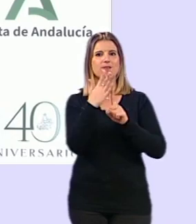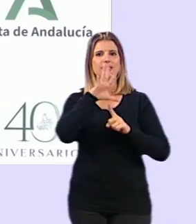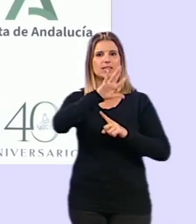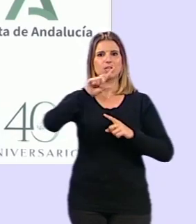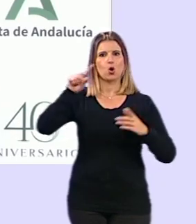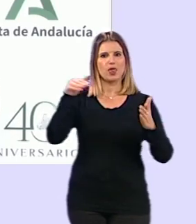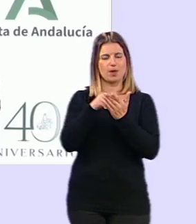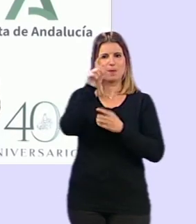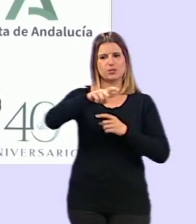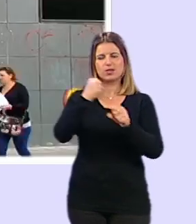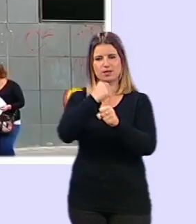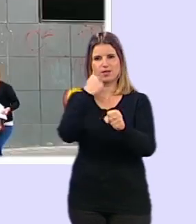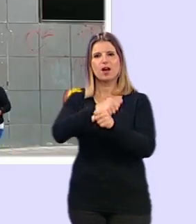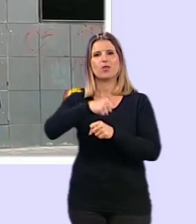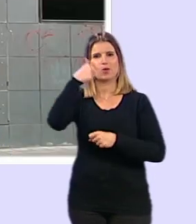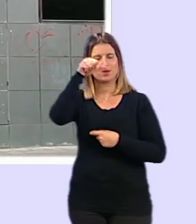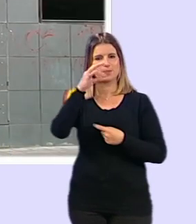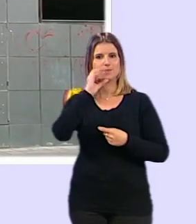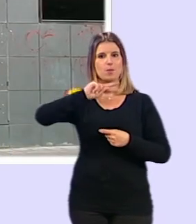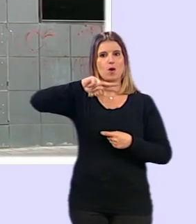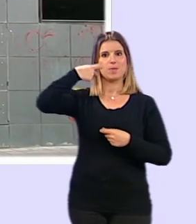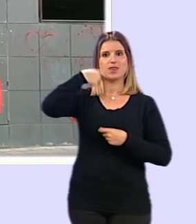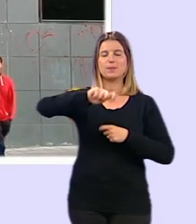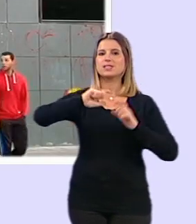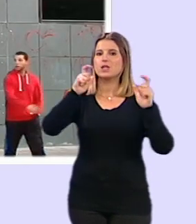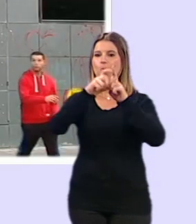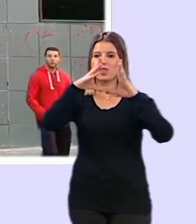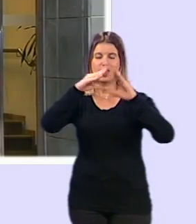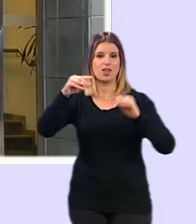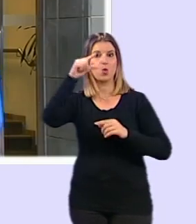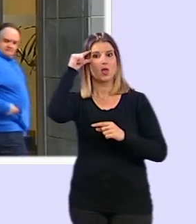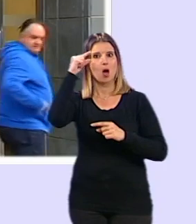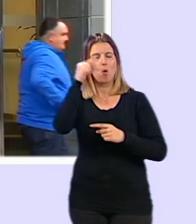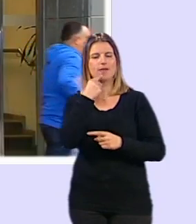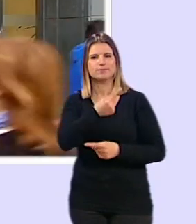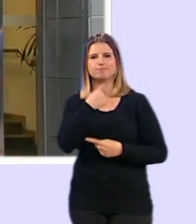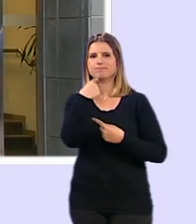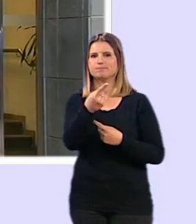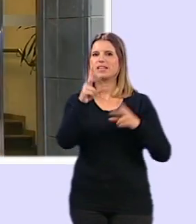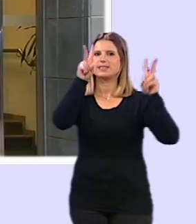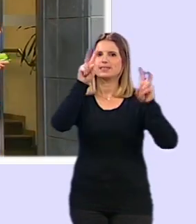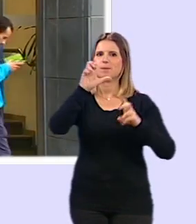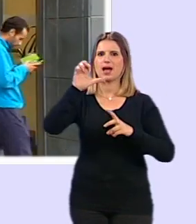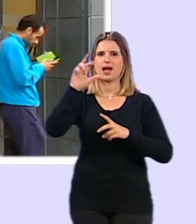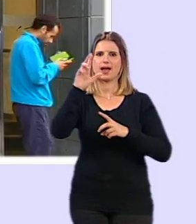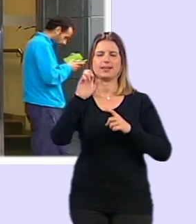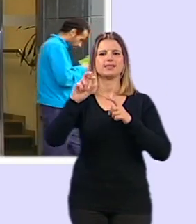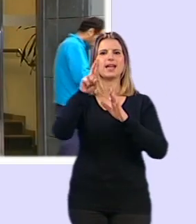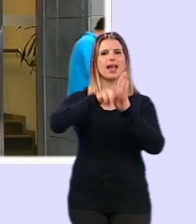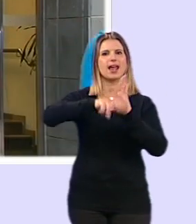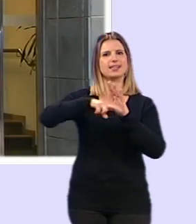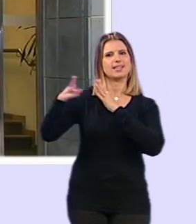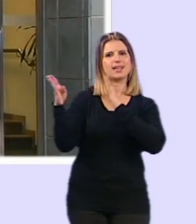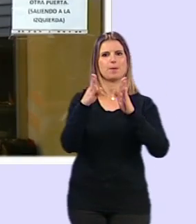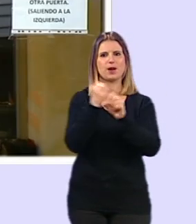trabajadores. El vicepresidente de la Junta de Andalucía, Juan Marín, se refería así a los expedientes de regulación temporal de empleo